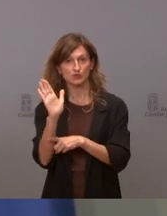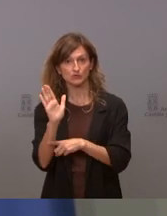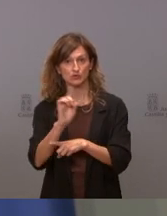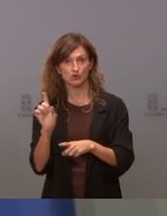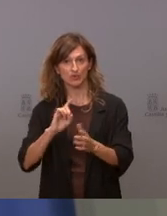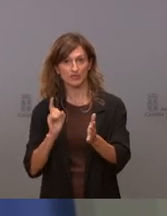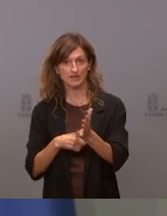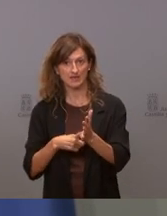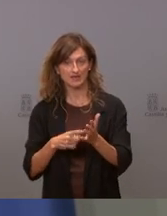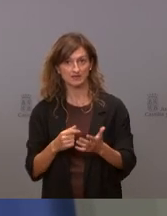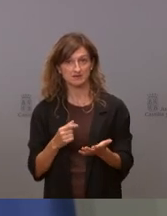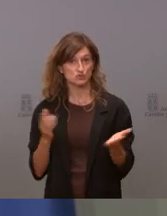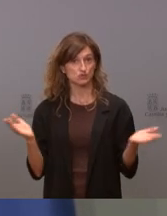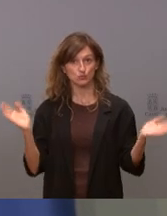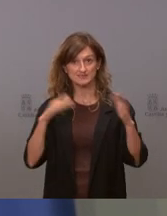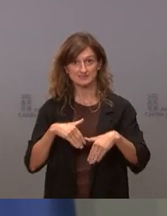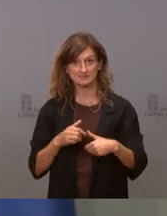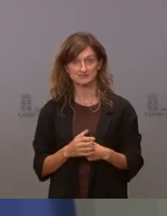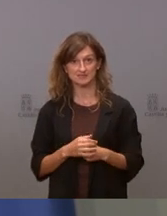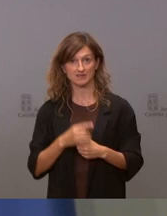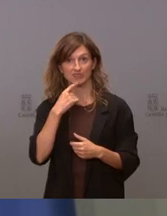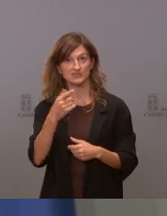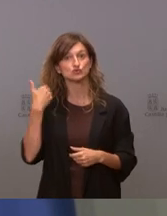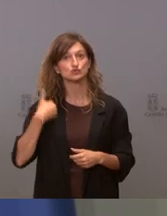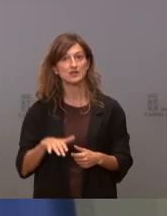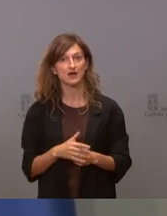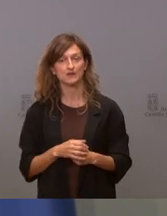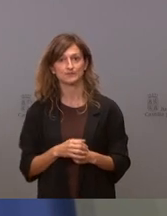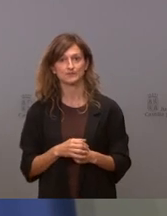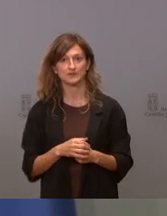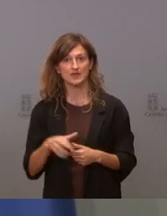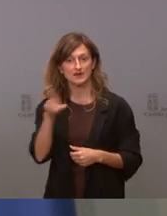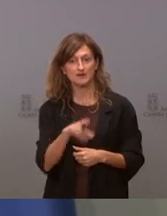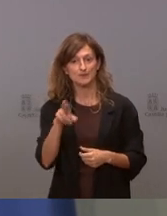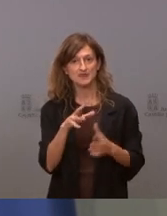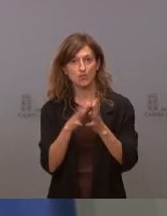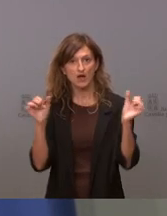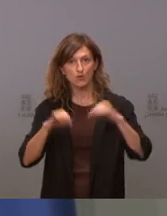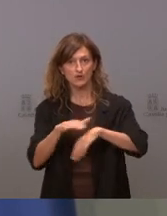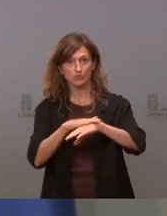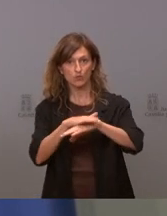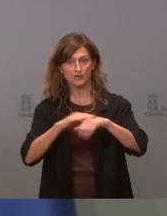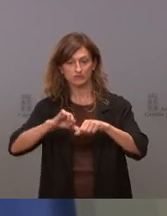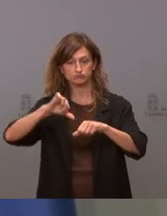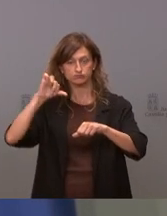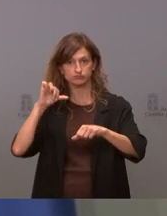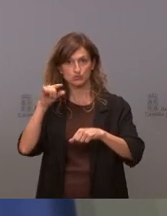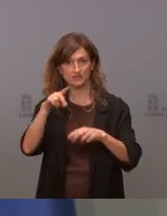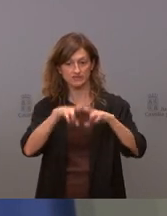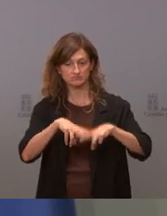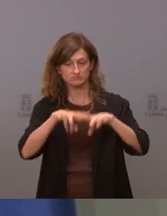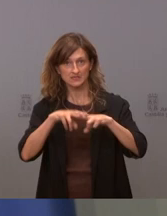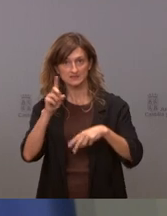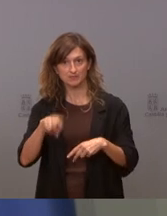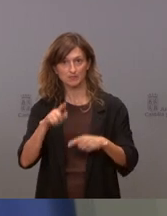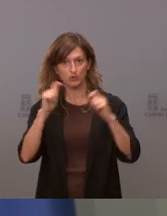ley es que no existe. Esto ya lo hemos dicho. Es que hemos repasado todos los acuerdos de gobierno, pueden repasarlos ustedes, gracias a que